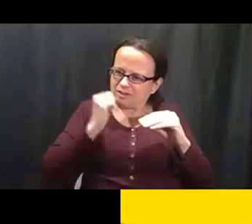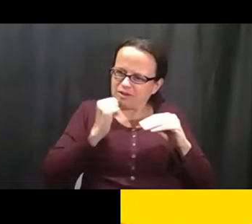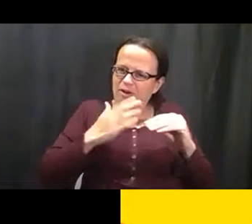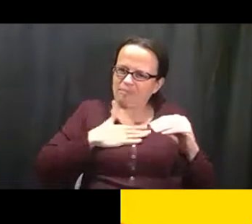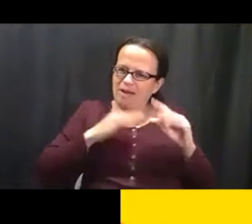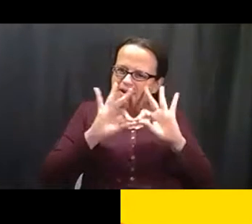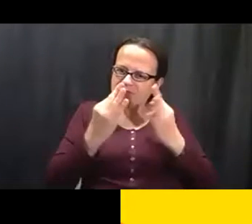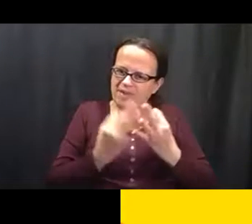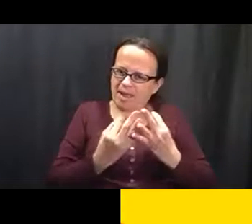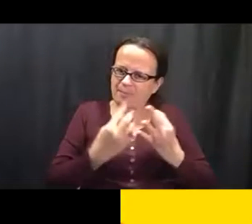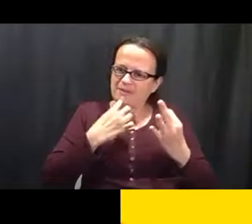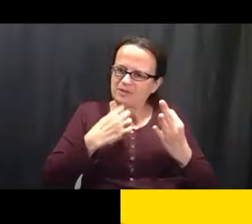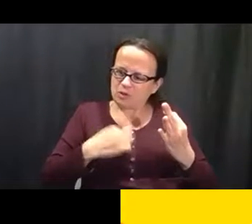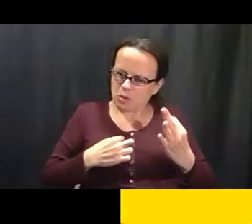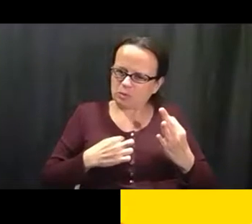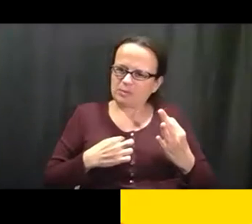Eh.